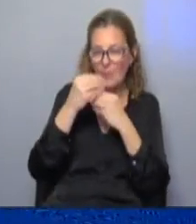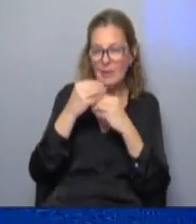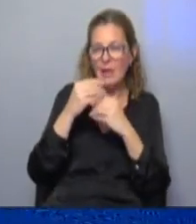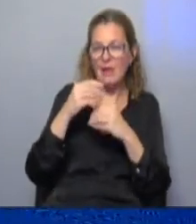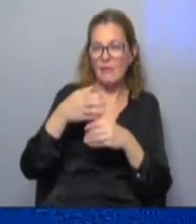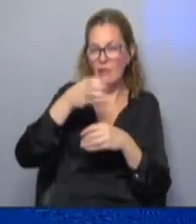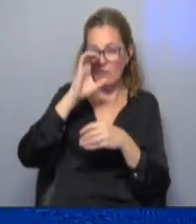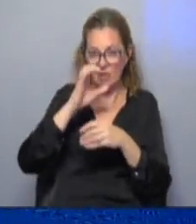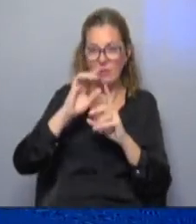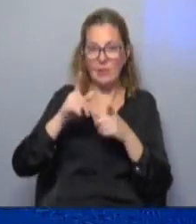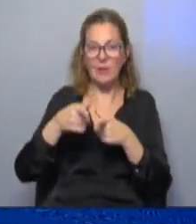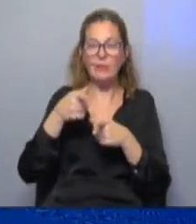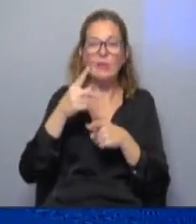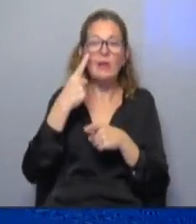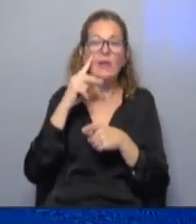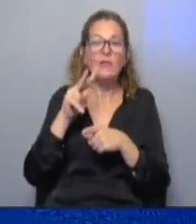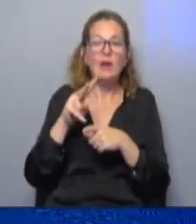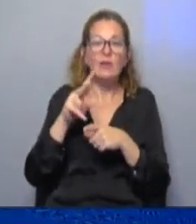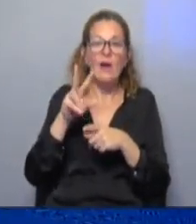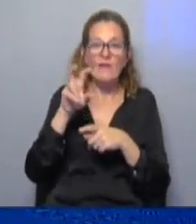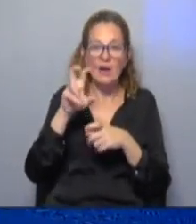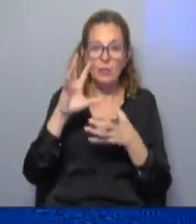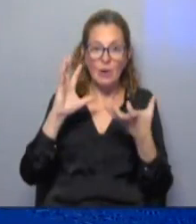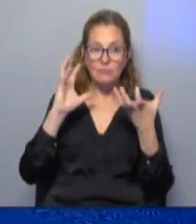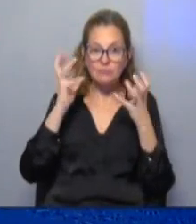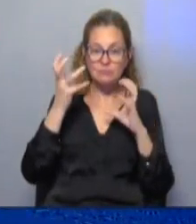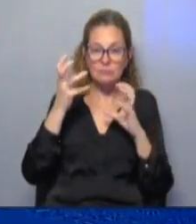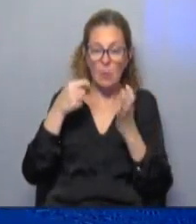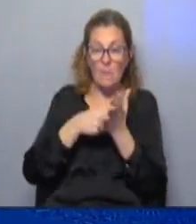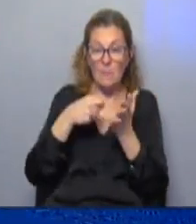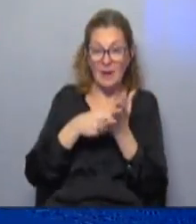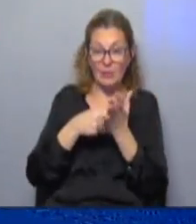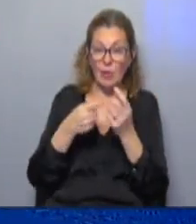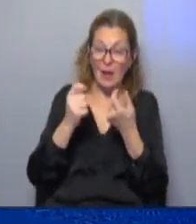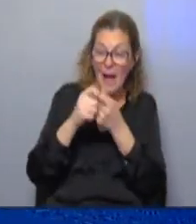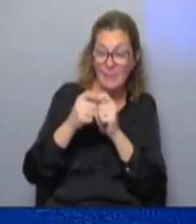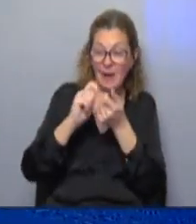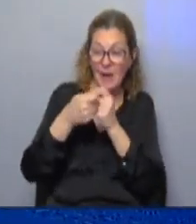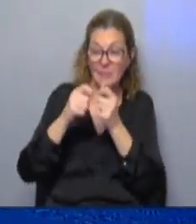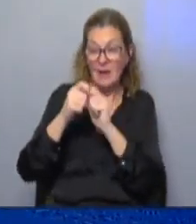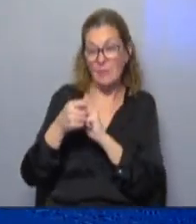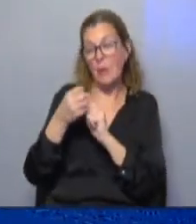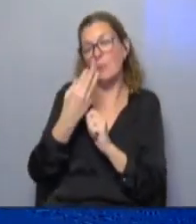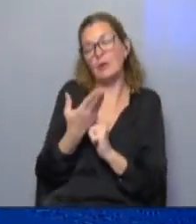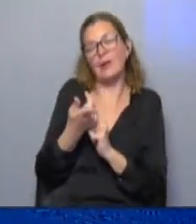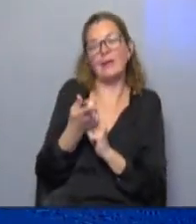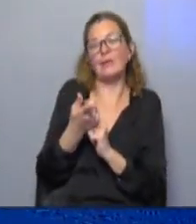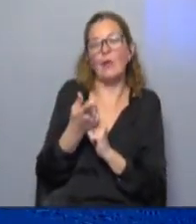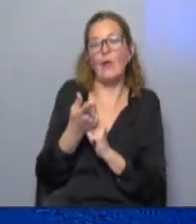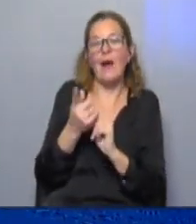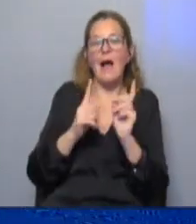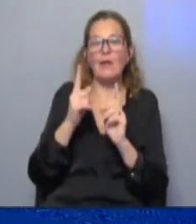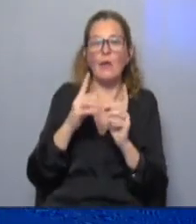bebidas esto tiene que ver con que las verduras que es un producto que tiene un precio muy variable porque corresponde o tiene que ver con